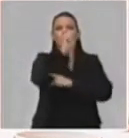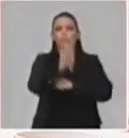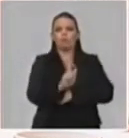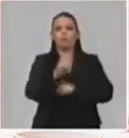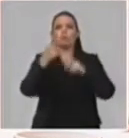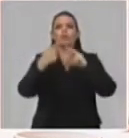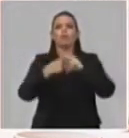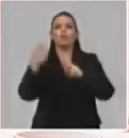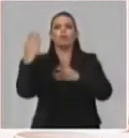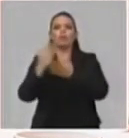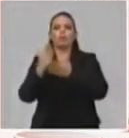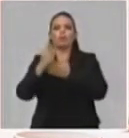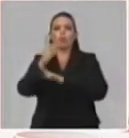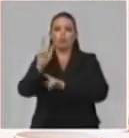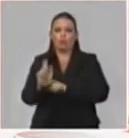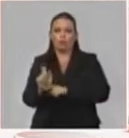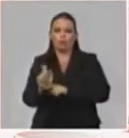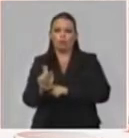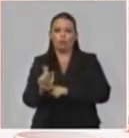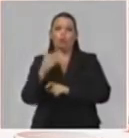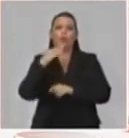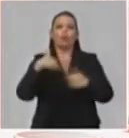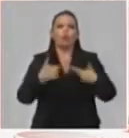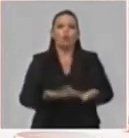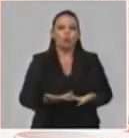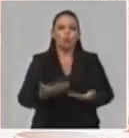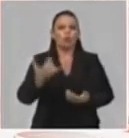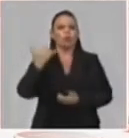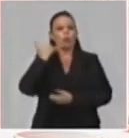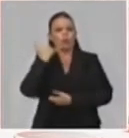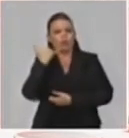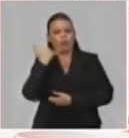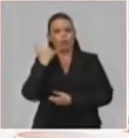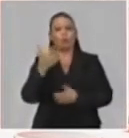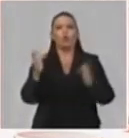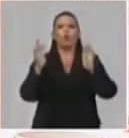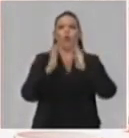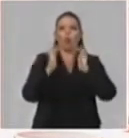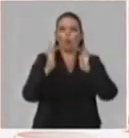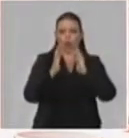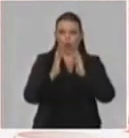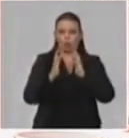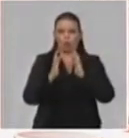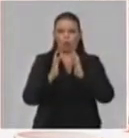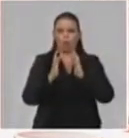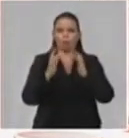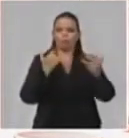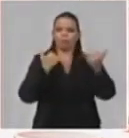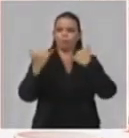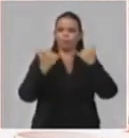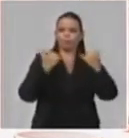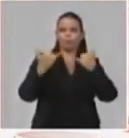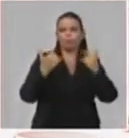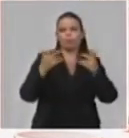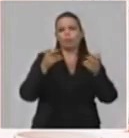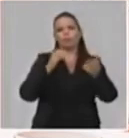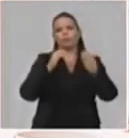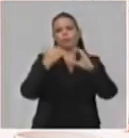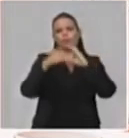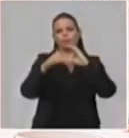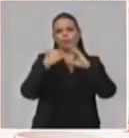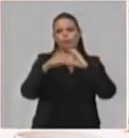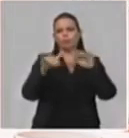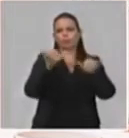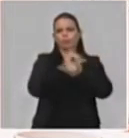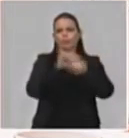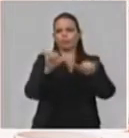de los teléfonos, de las direcciones de correo que en esa propia mesa redonda nosotros informamos. Y realmente ha existido